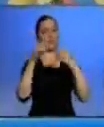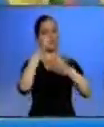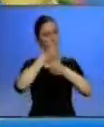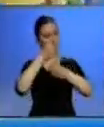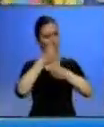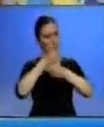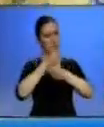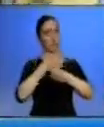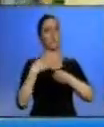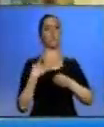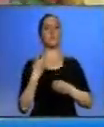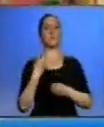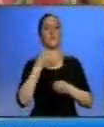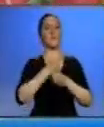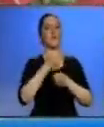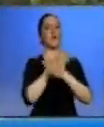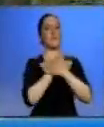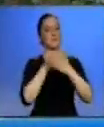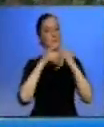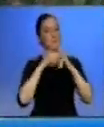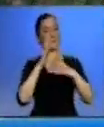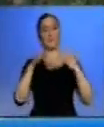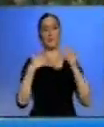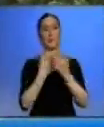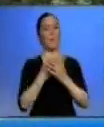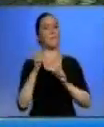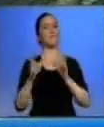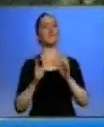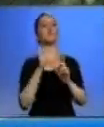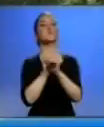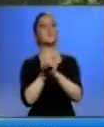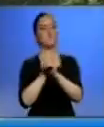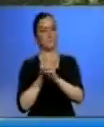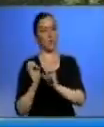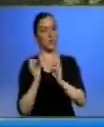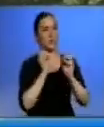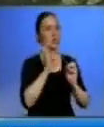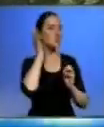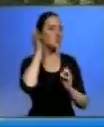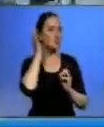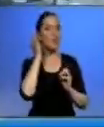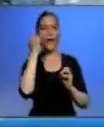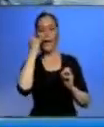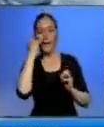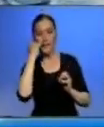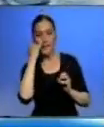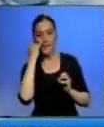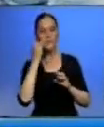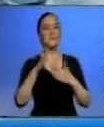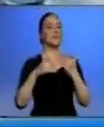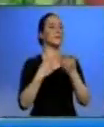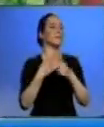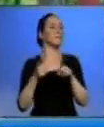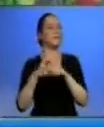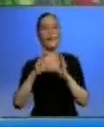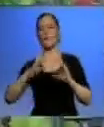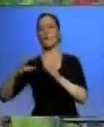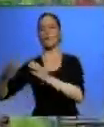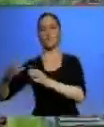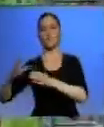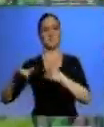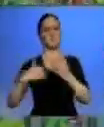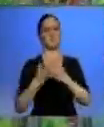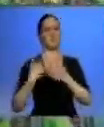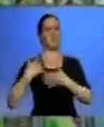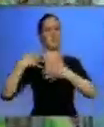autónomos, trabajadoras del hogar, personas con discapacidad, organizaciones de mujeres indígenas y amplios sectores laborales. Se tomarán